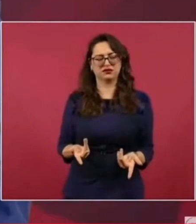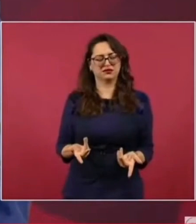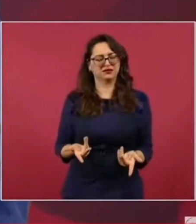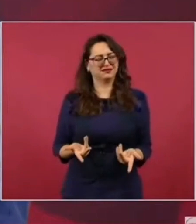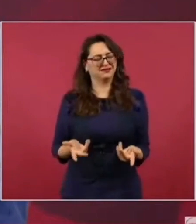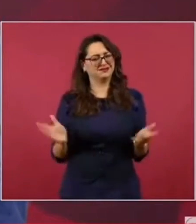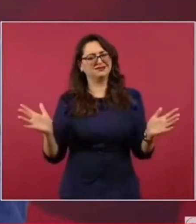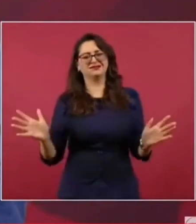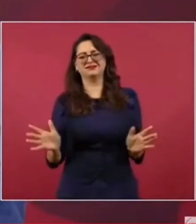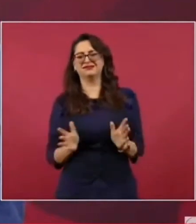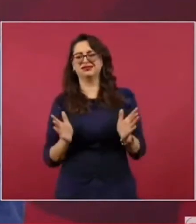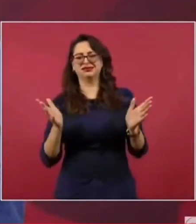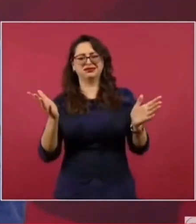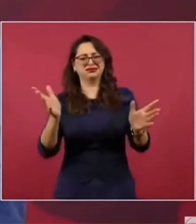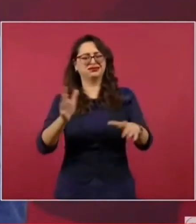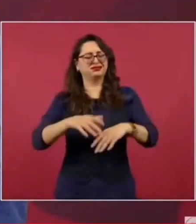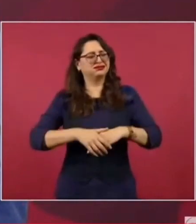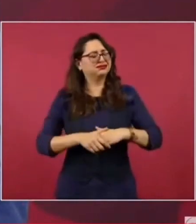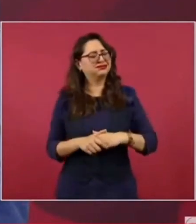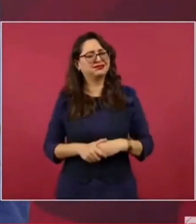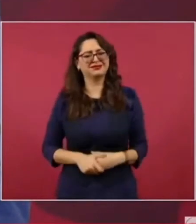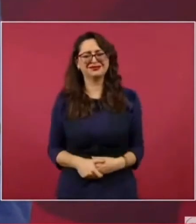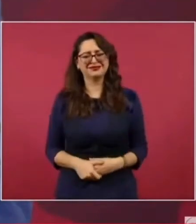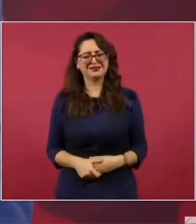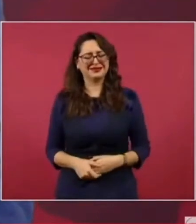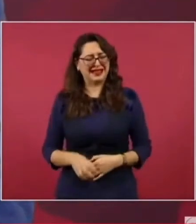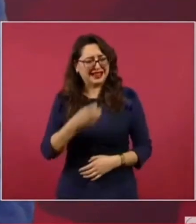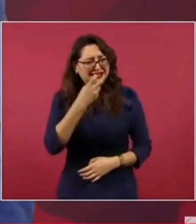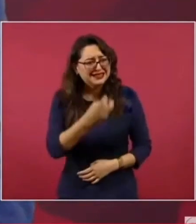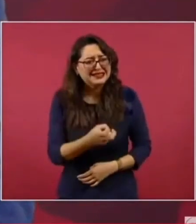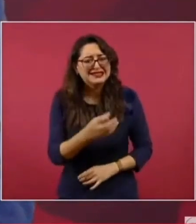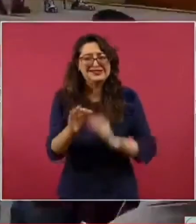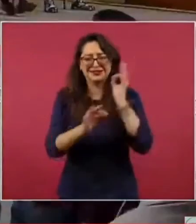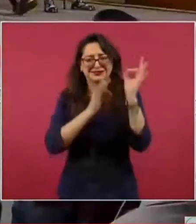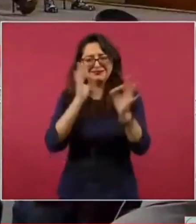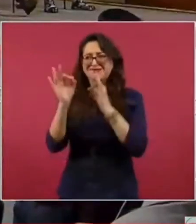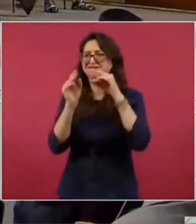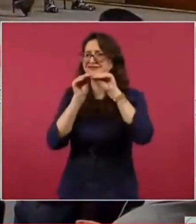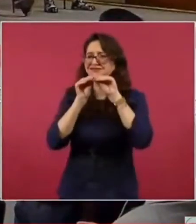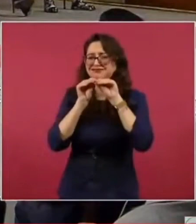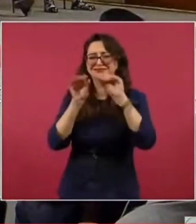No hay, la verdad,